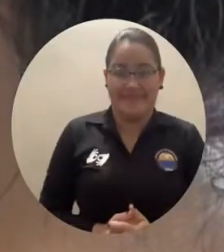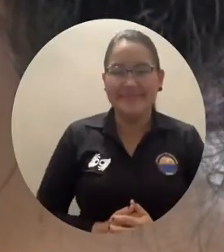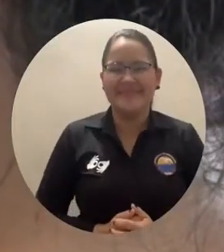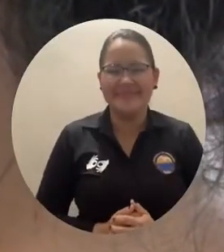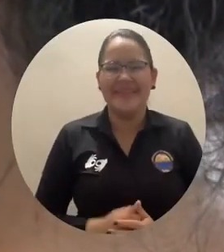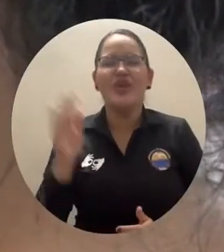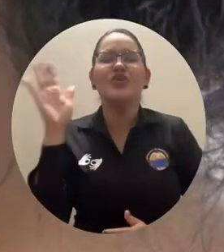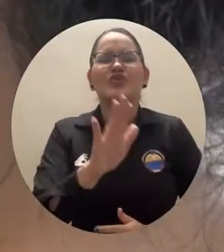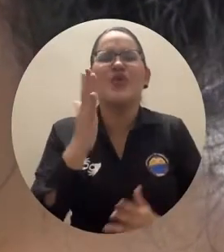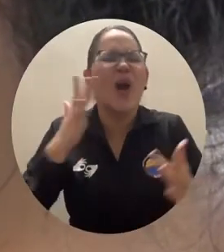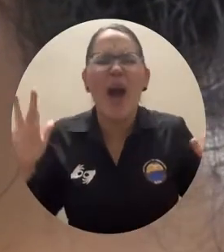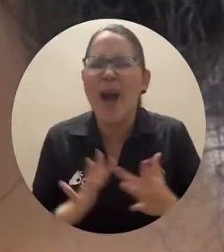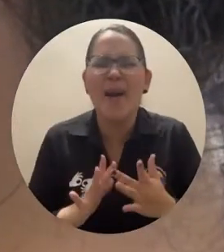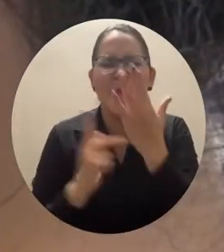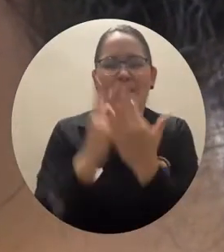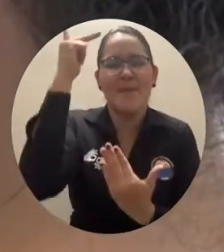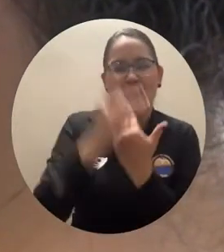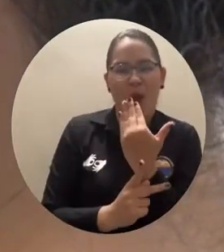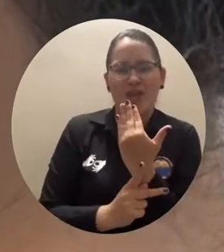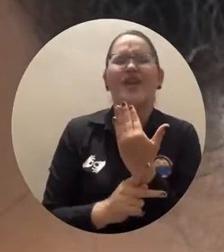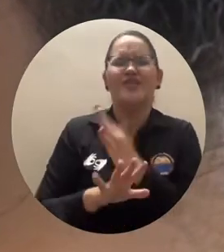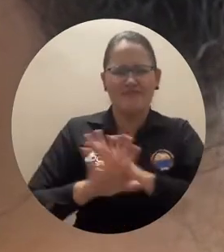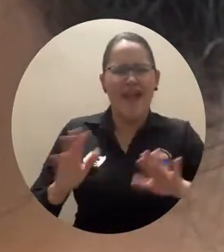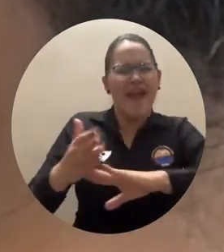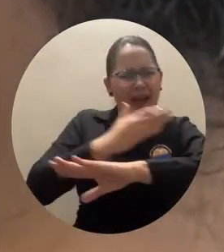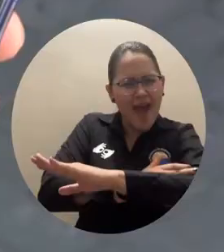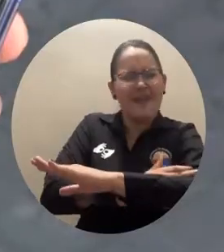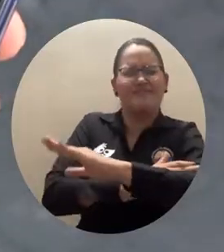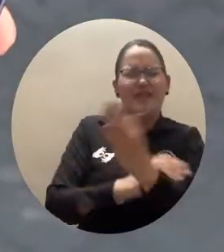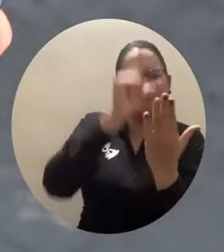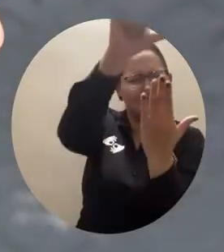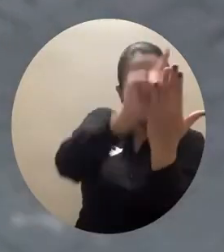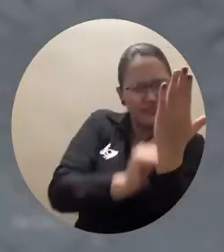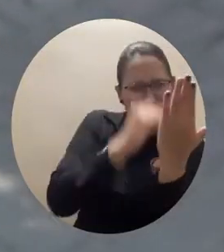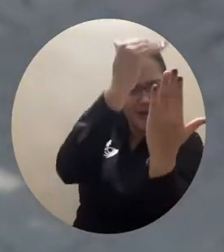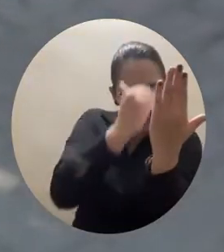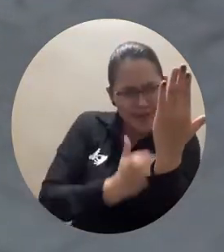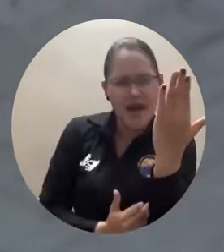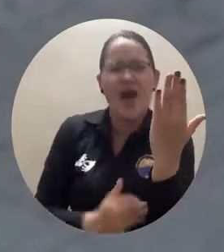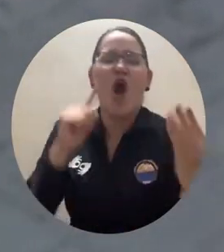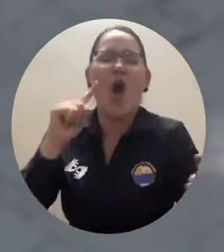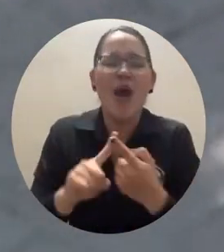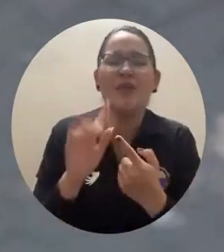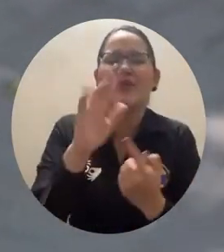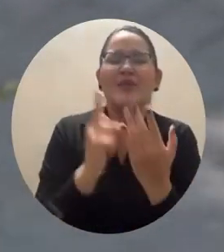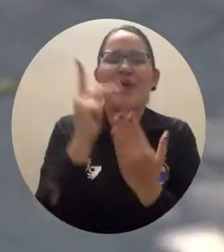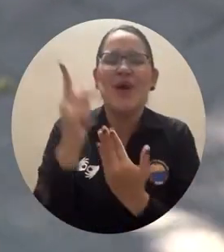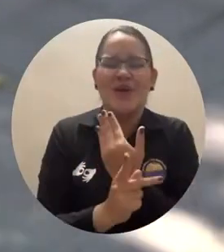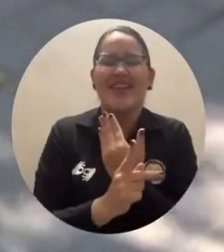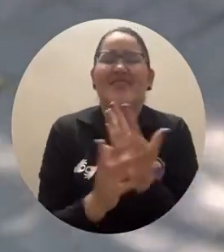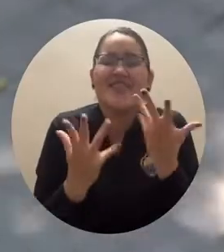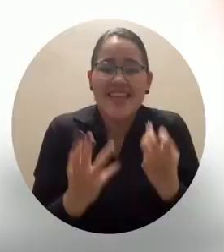proyectos de innovación elegibles para obtener financiación proveniente del fondo de investigación con ciencias 2019 de la institución se